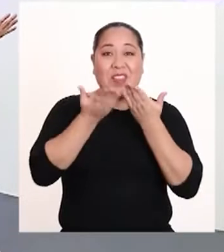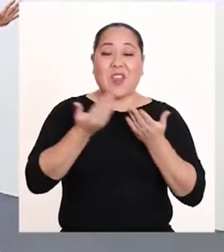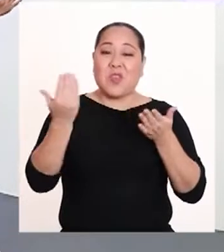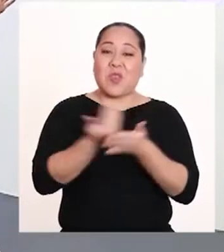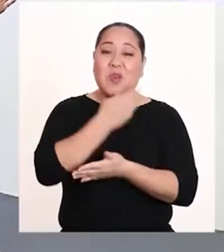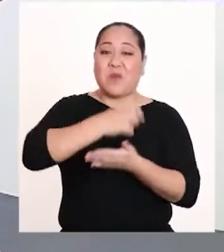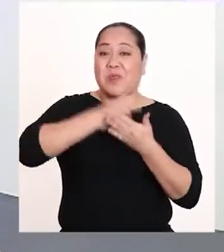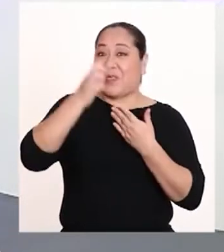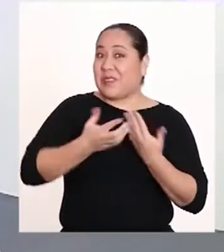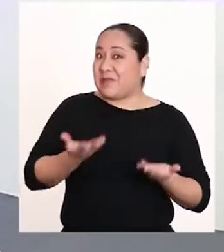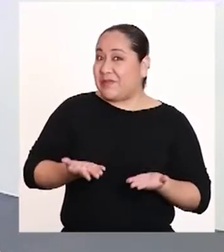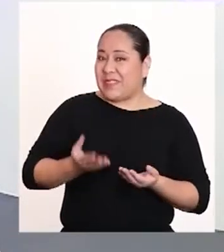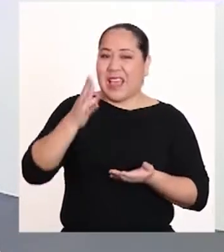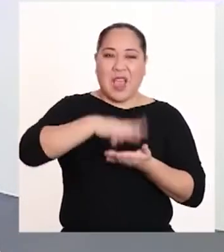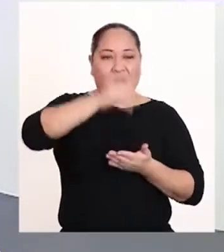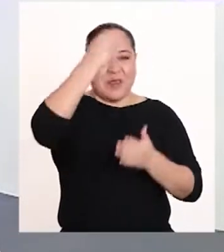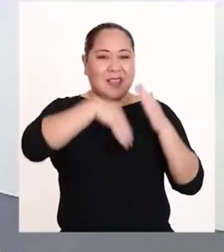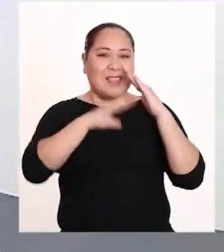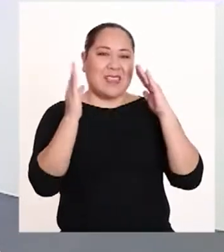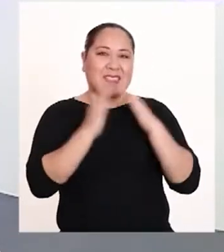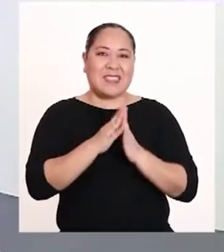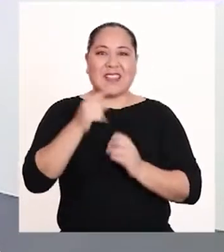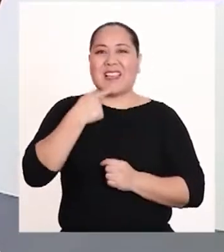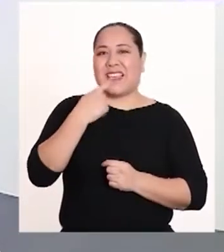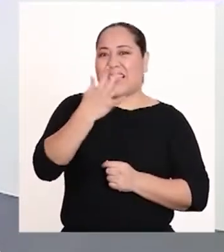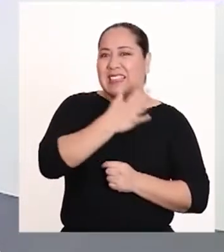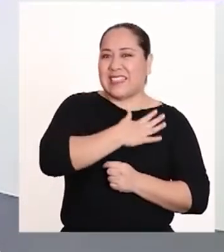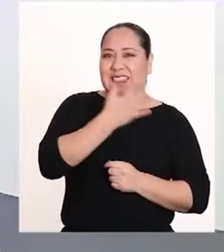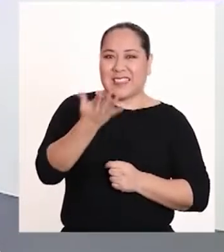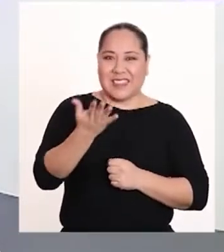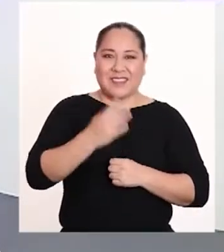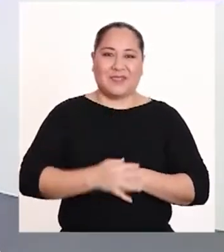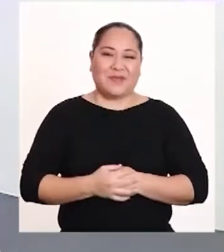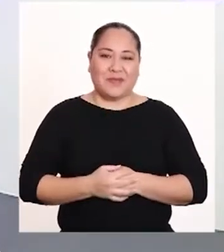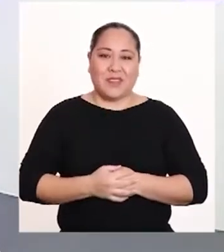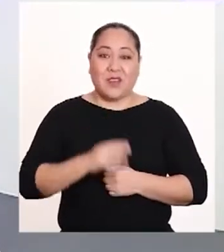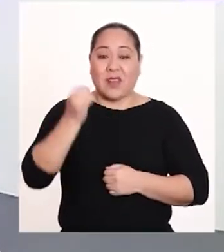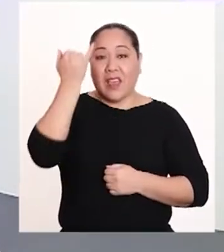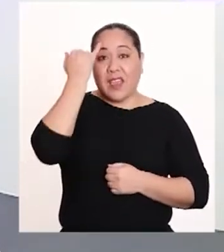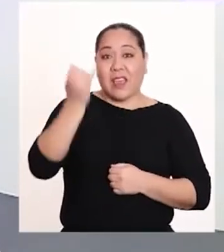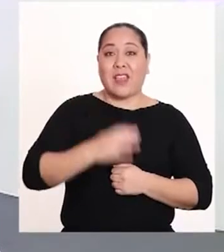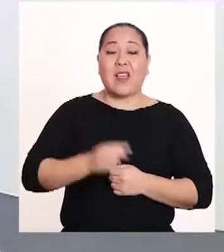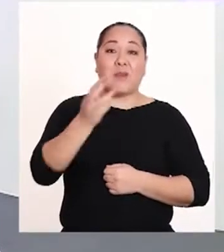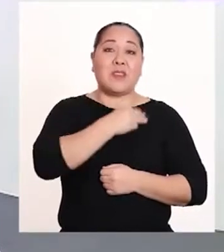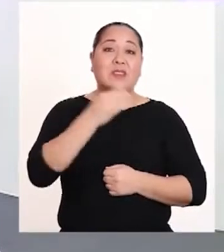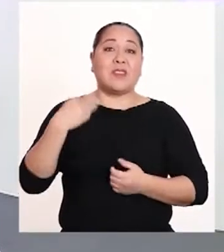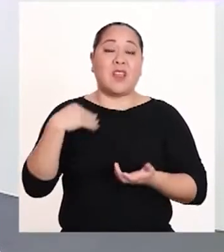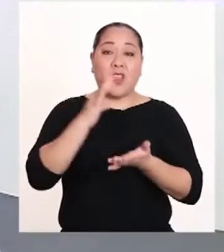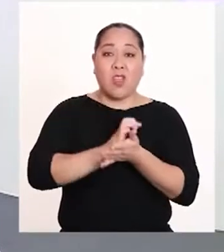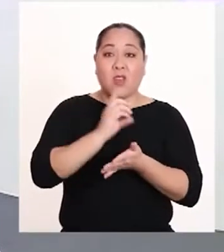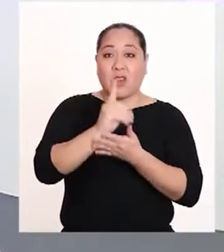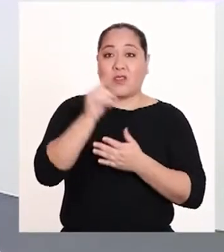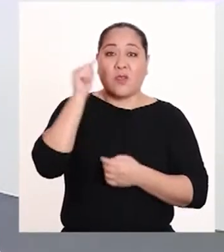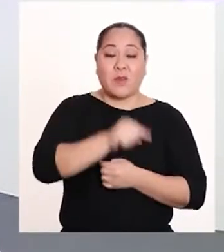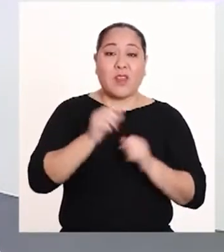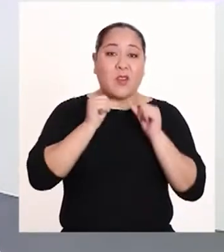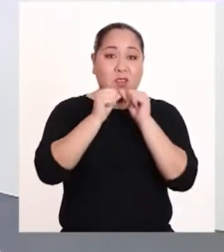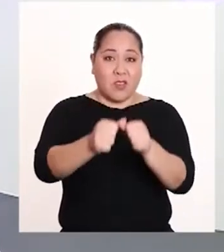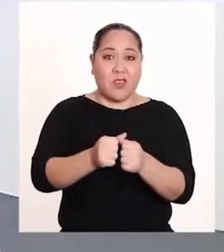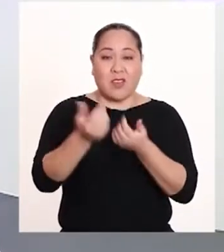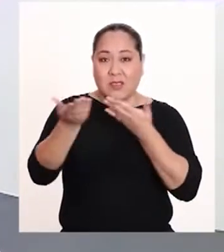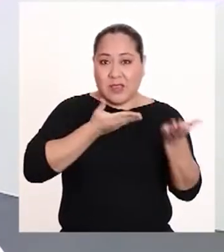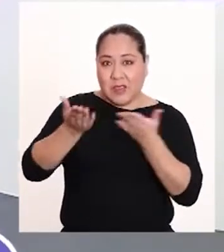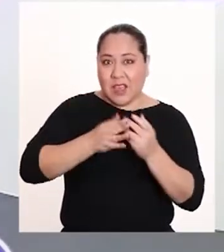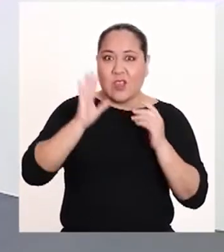Bienvenidos a un nuevo programa de Aprendo en Casa para quinto de secundaria. Una iniciativa del Ministerio de Educación para seguir